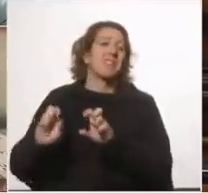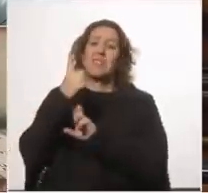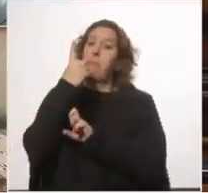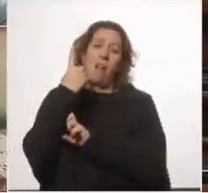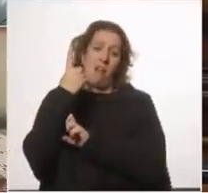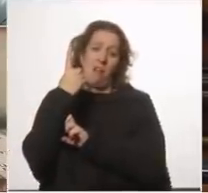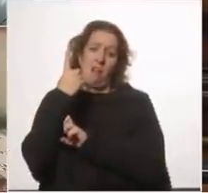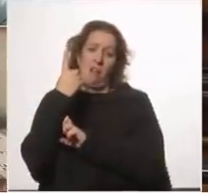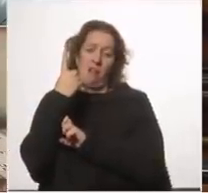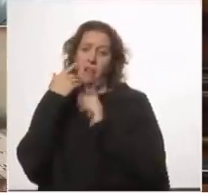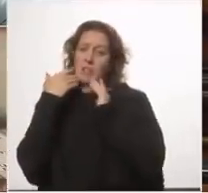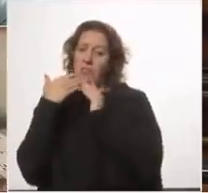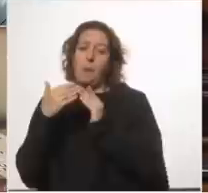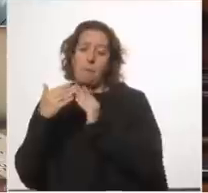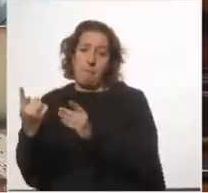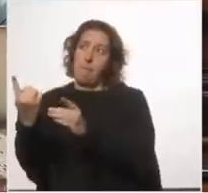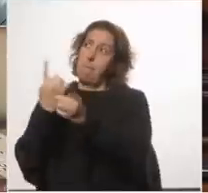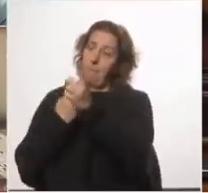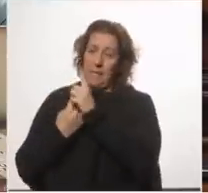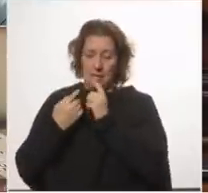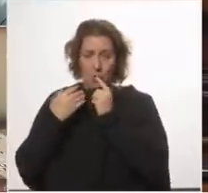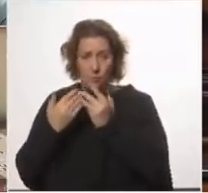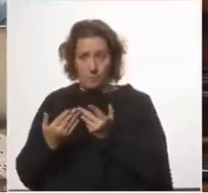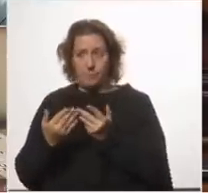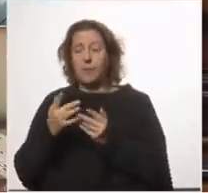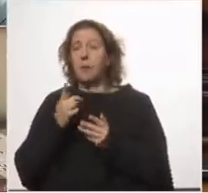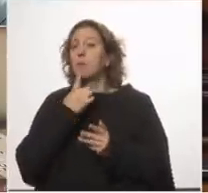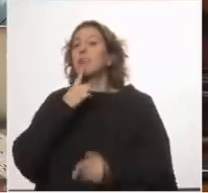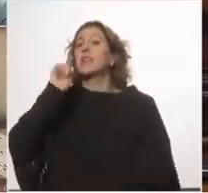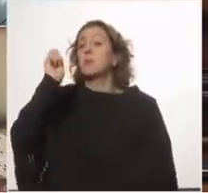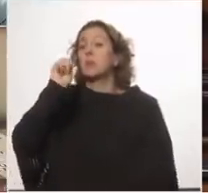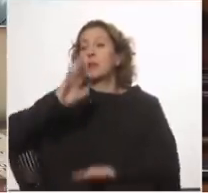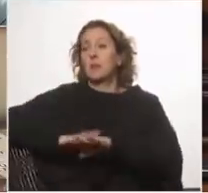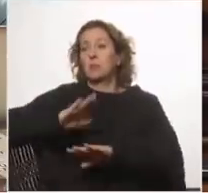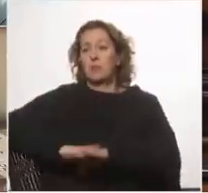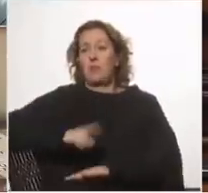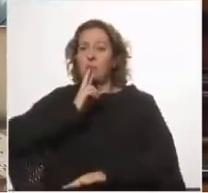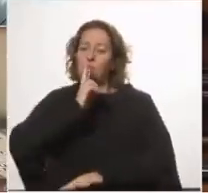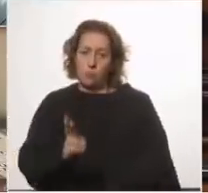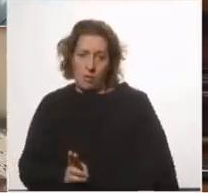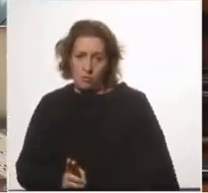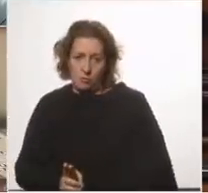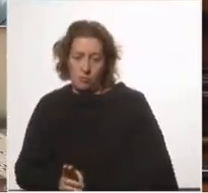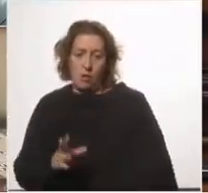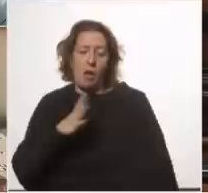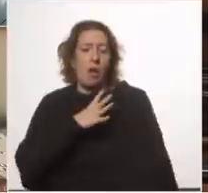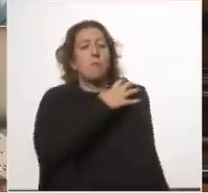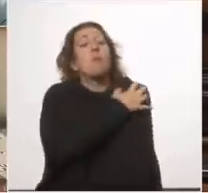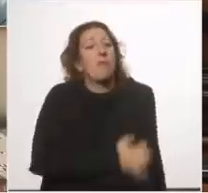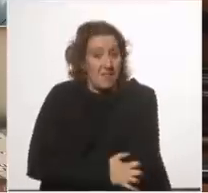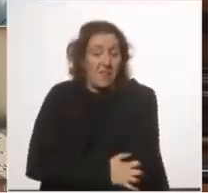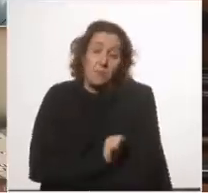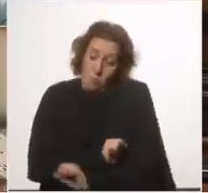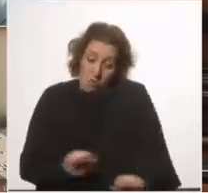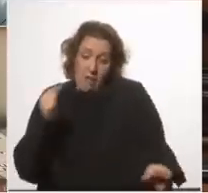y es que la política pública es responsable de los resultados a los que llegamos que hay pobreza habitable